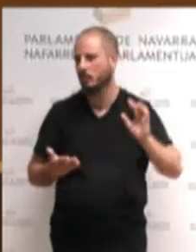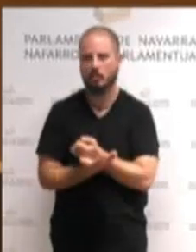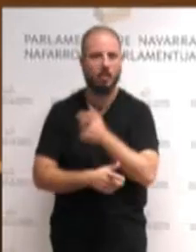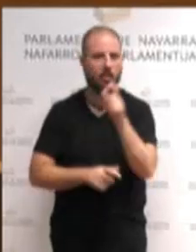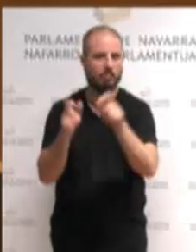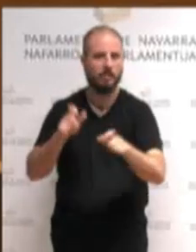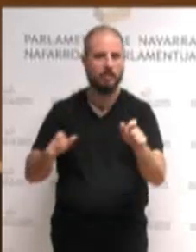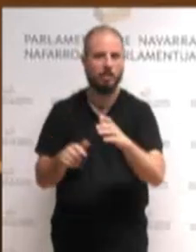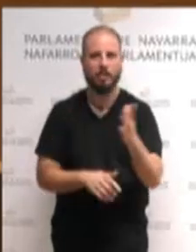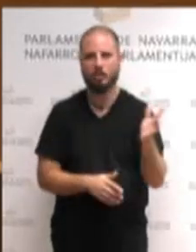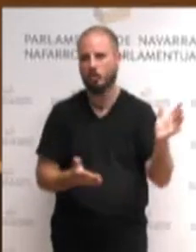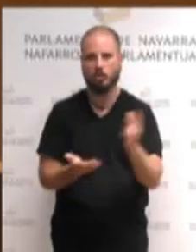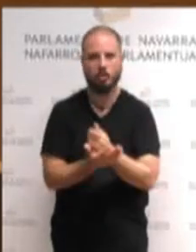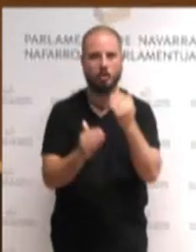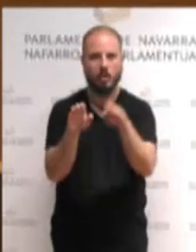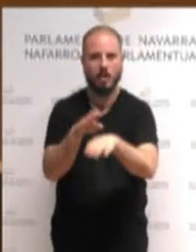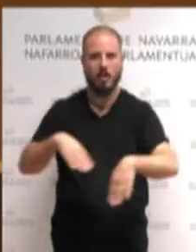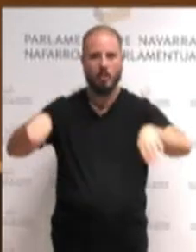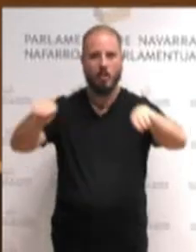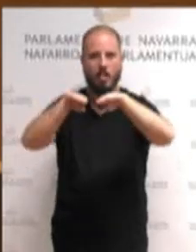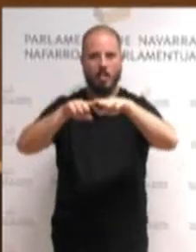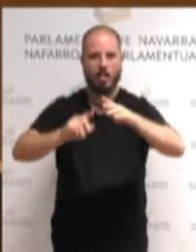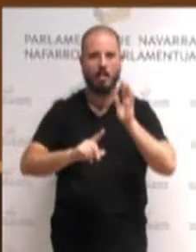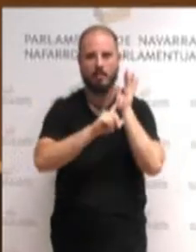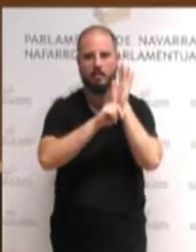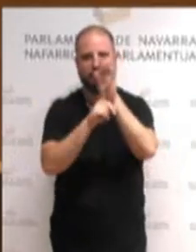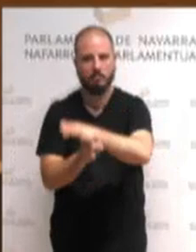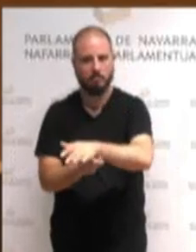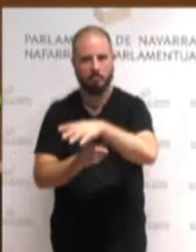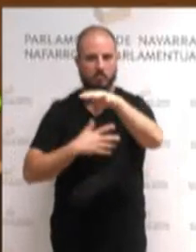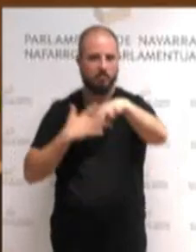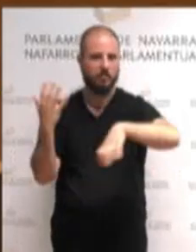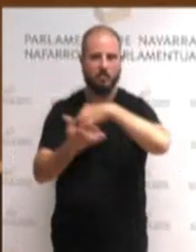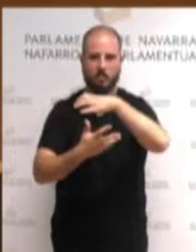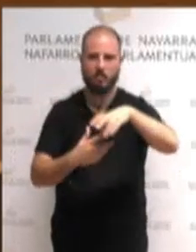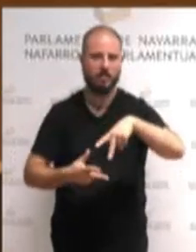vivir en igualdad, sin discriminaciones ni violencias.